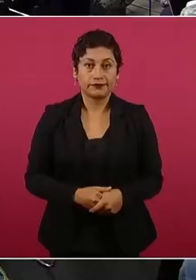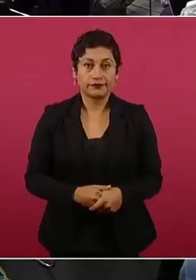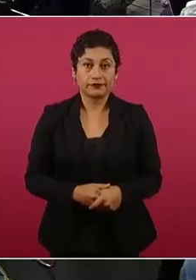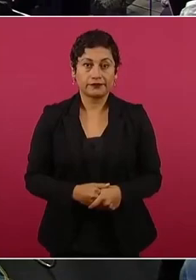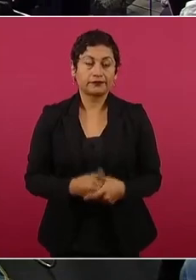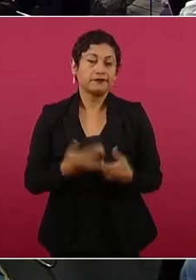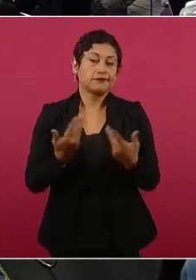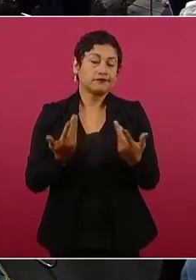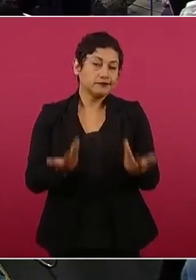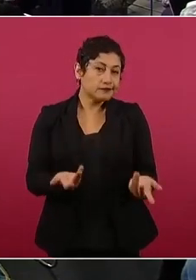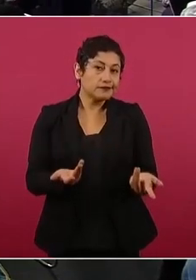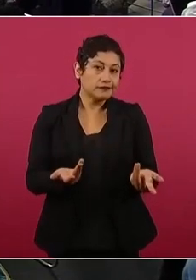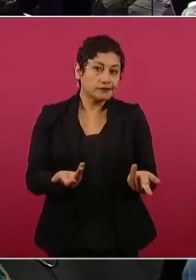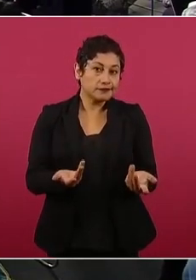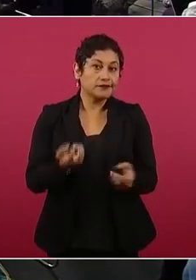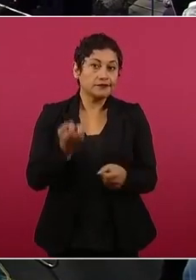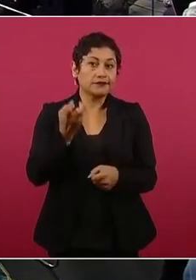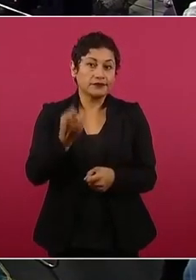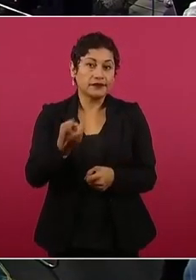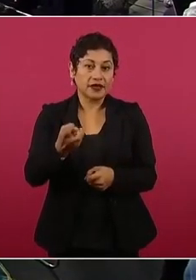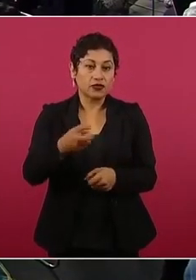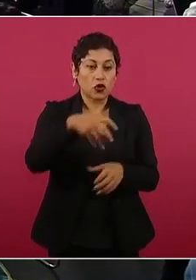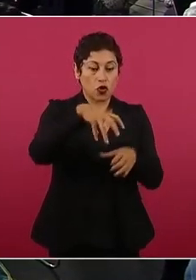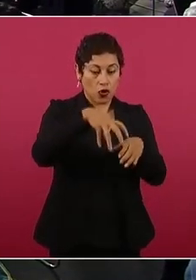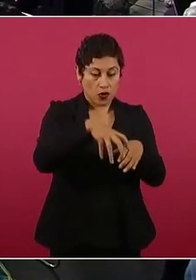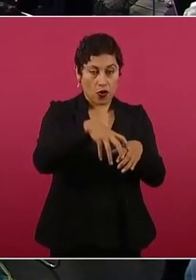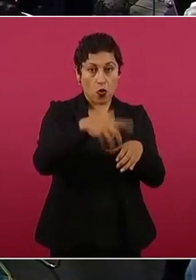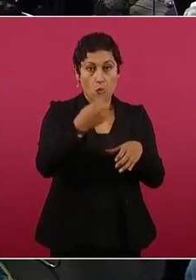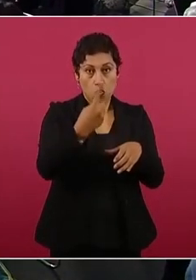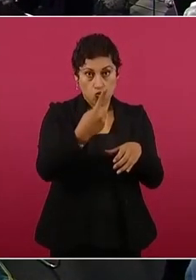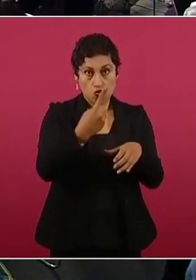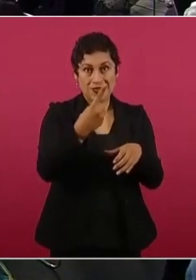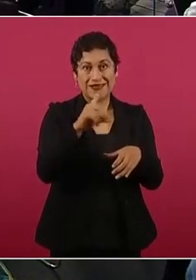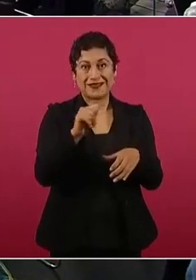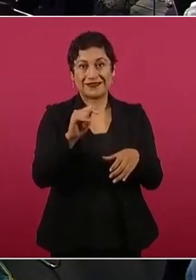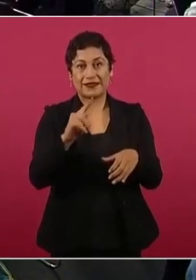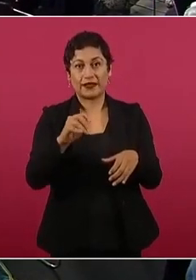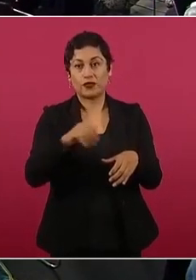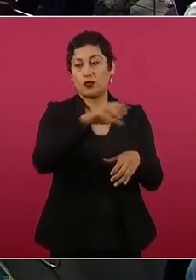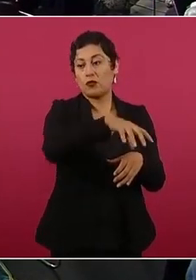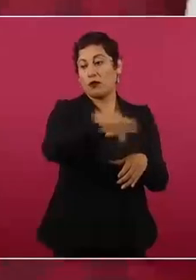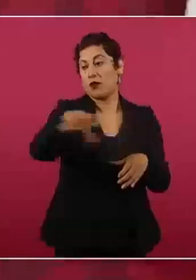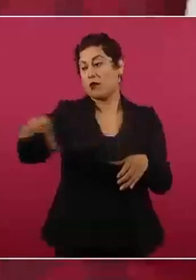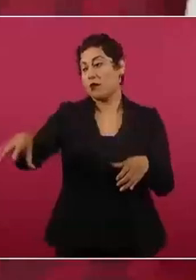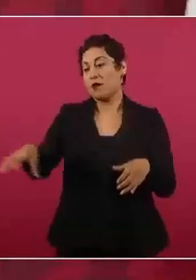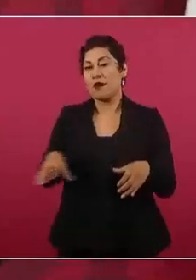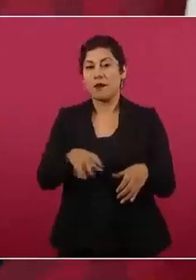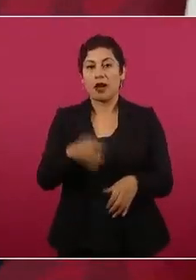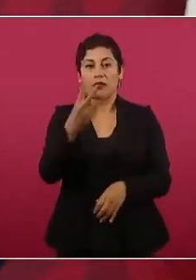Entonces, como esto se hace en los 300 distritos, se van a elegir 3 mil